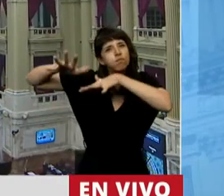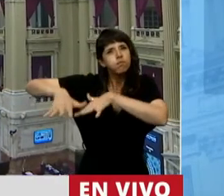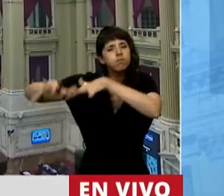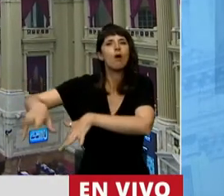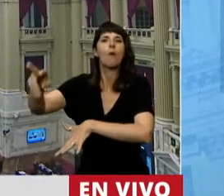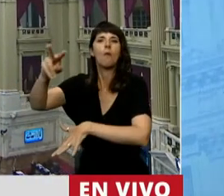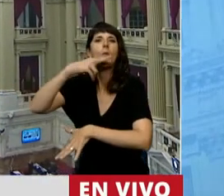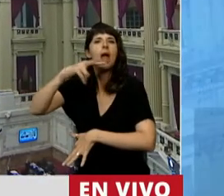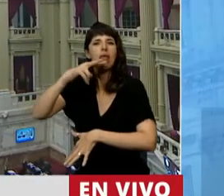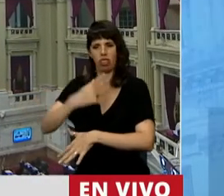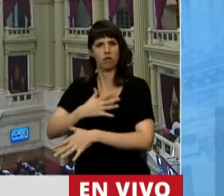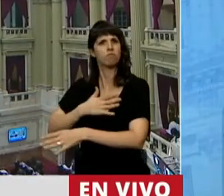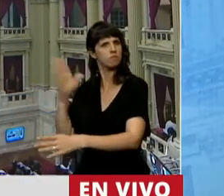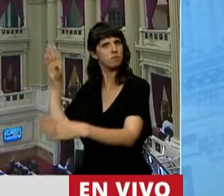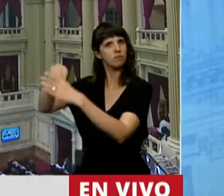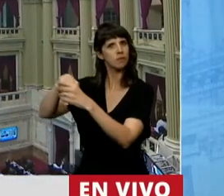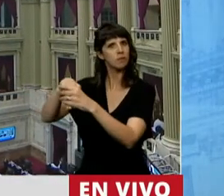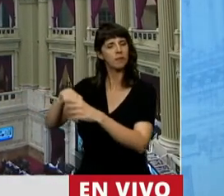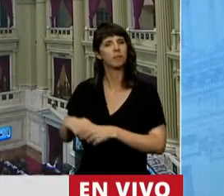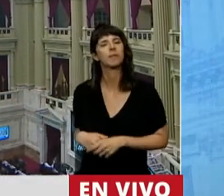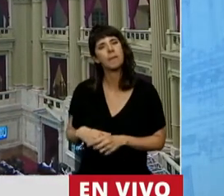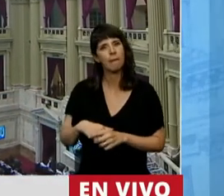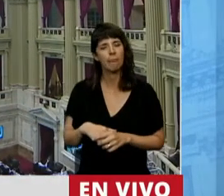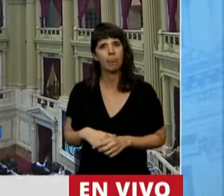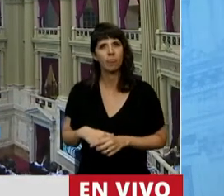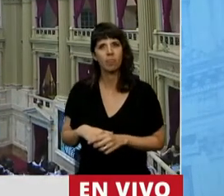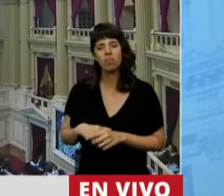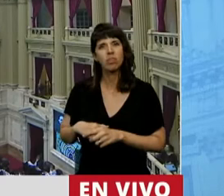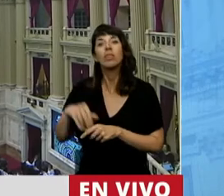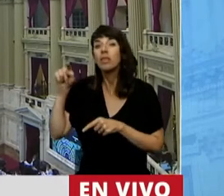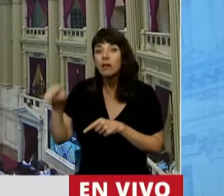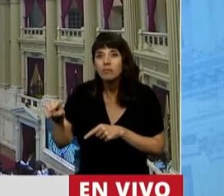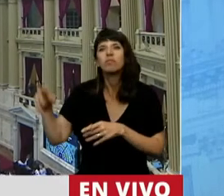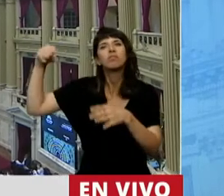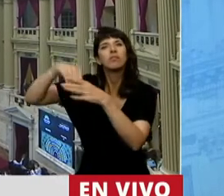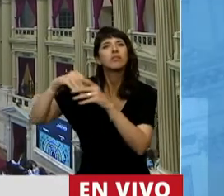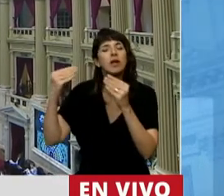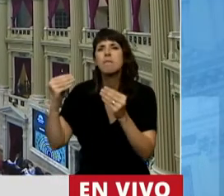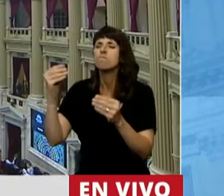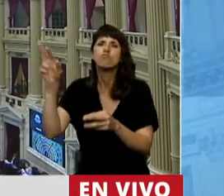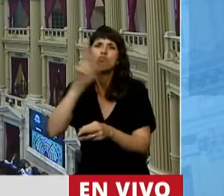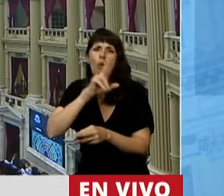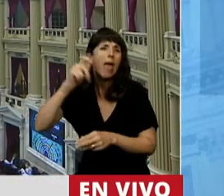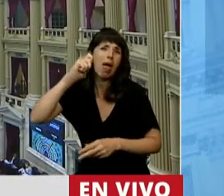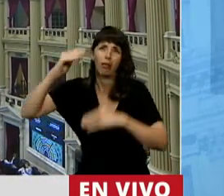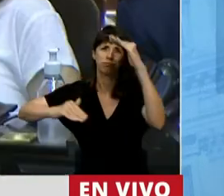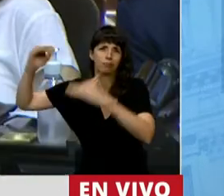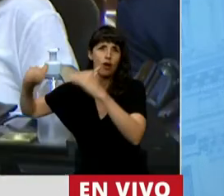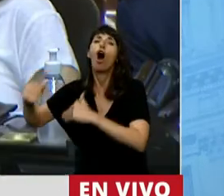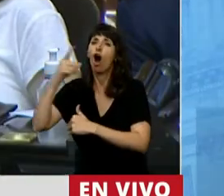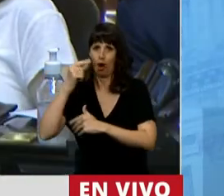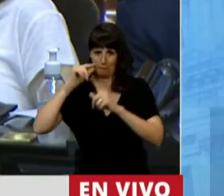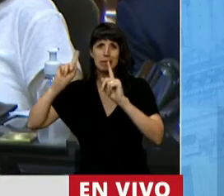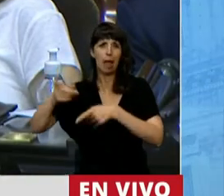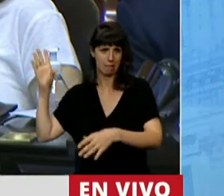que está formada por mujeres de todas las edades, por hombres también,